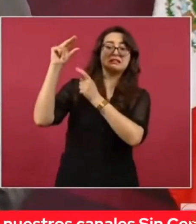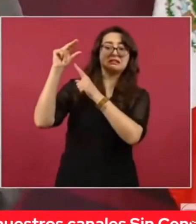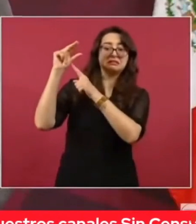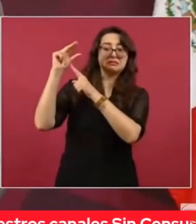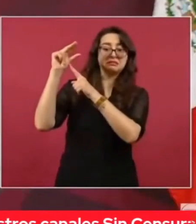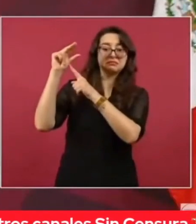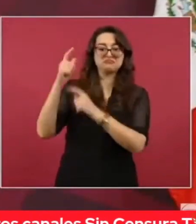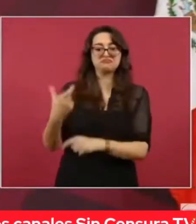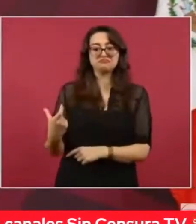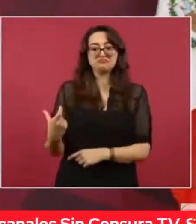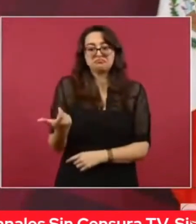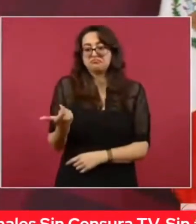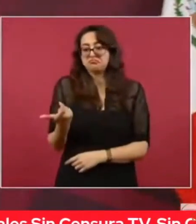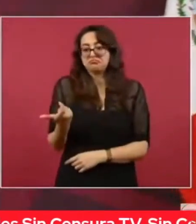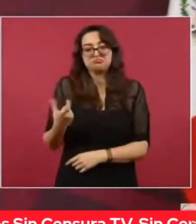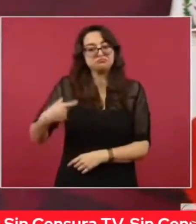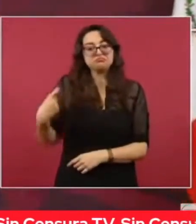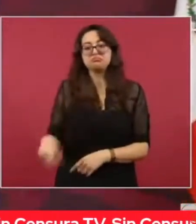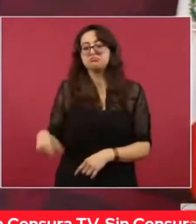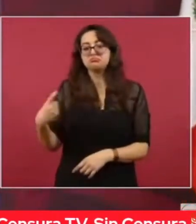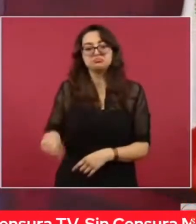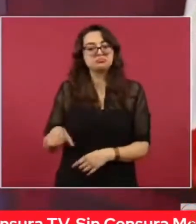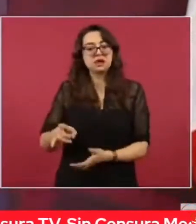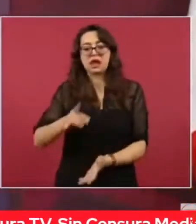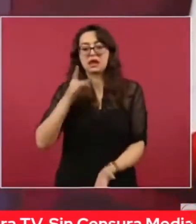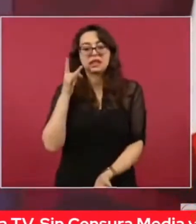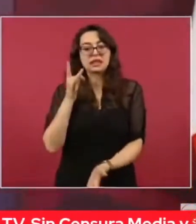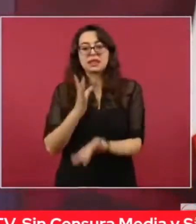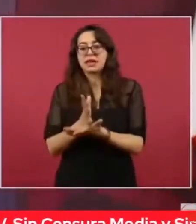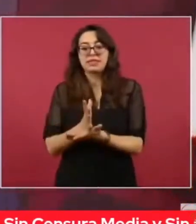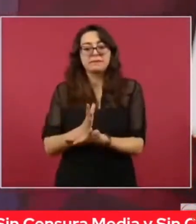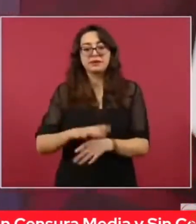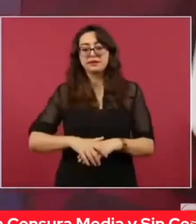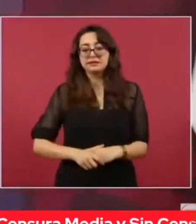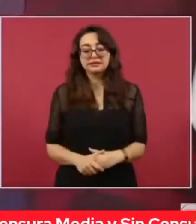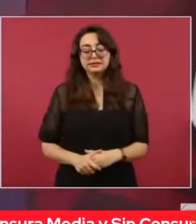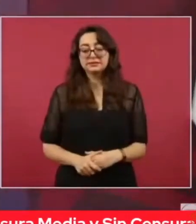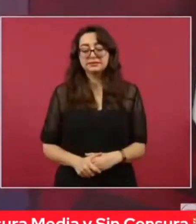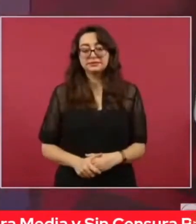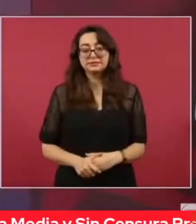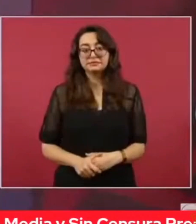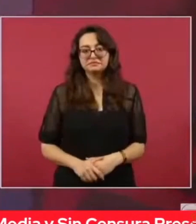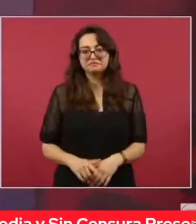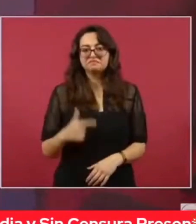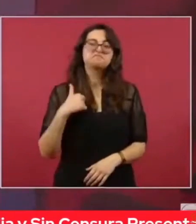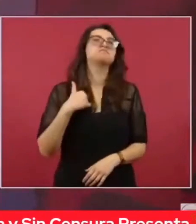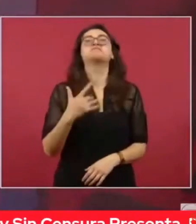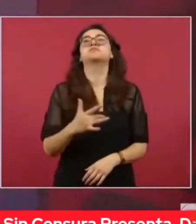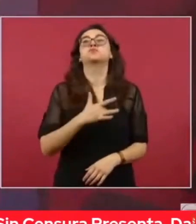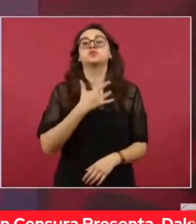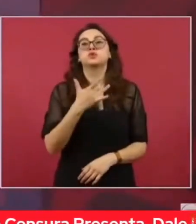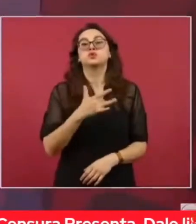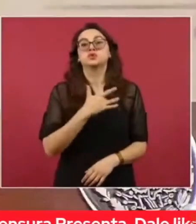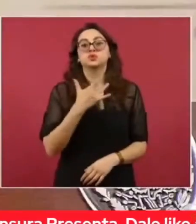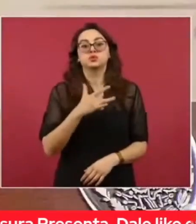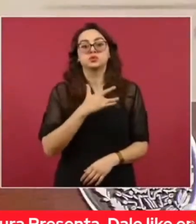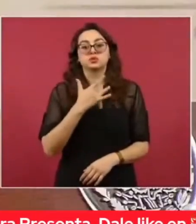Yo estoy seguro que no hay en la historia de México